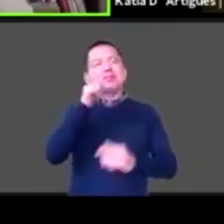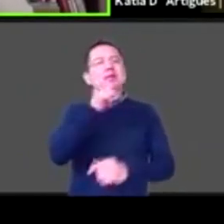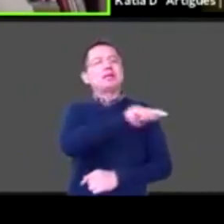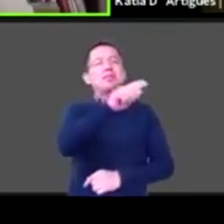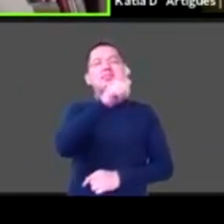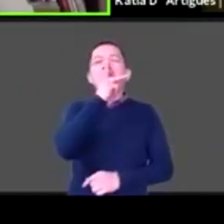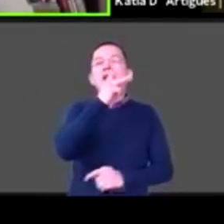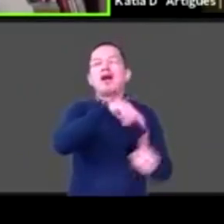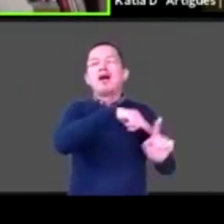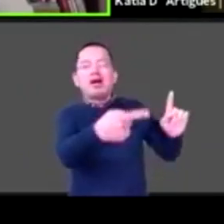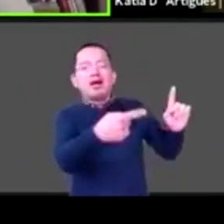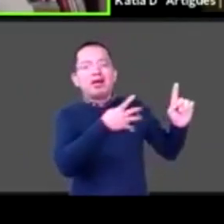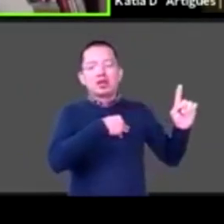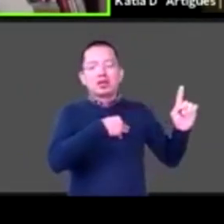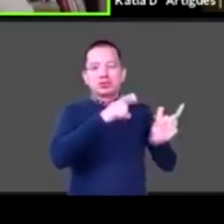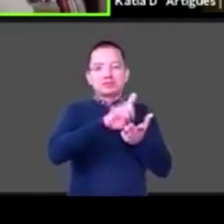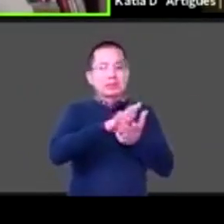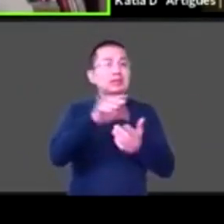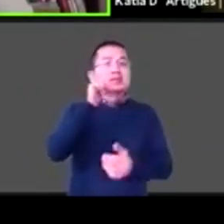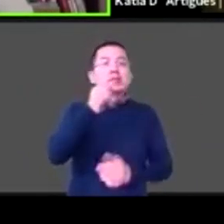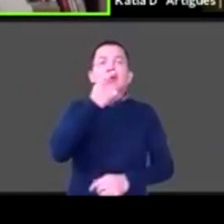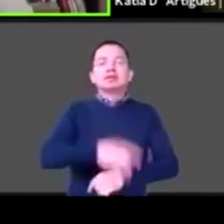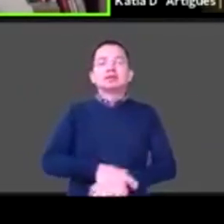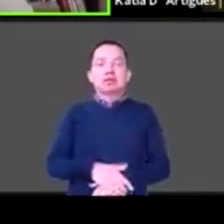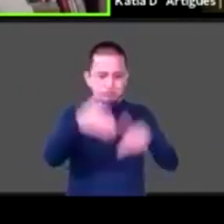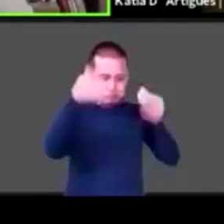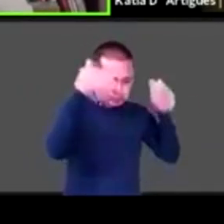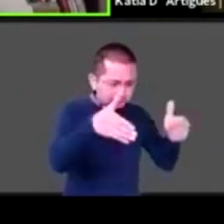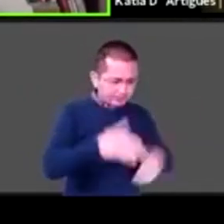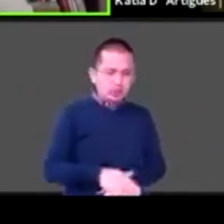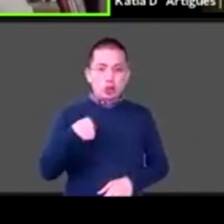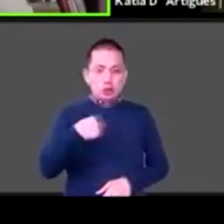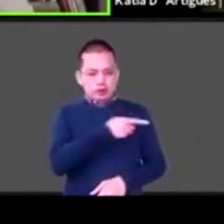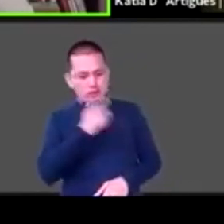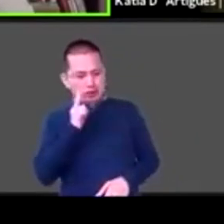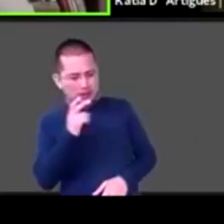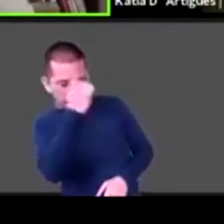es enfóquense en lo que sí puede hacer y no en lo que no puede hacer